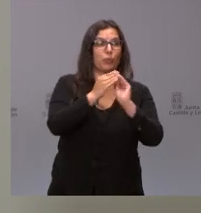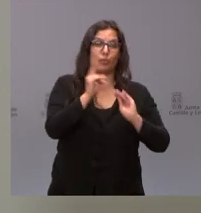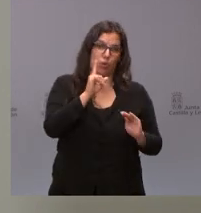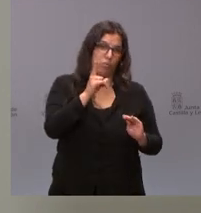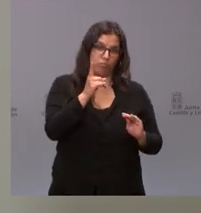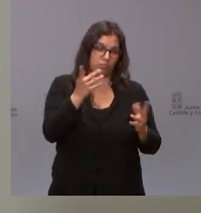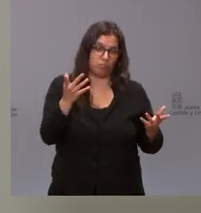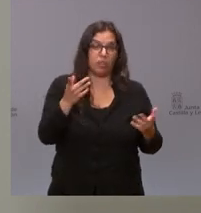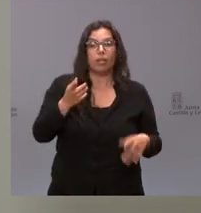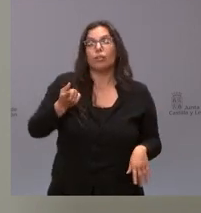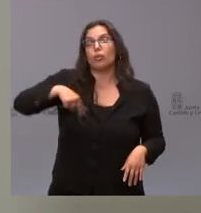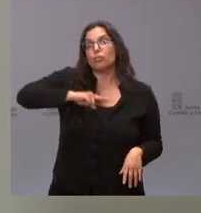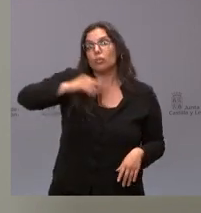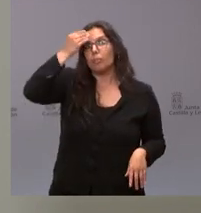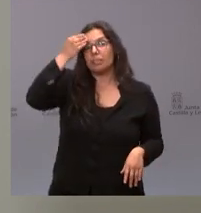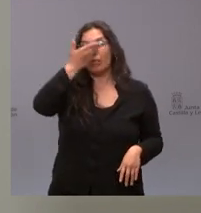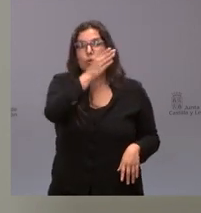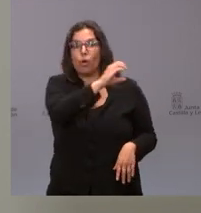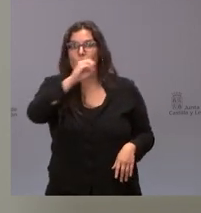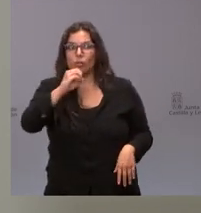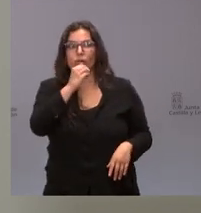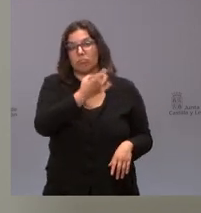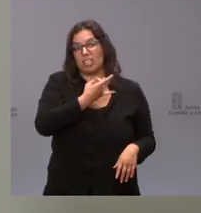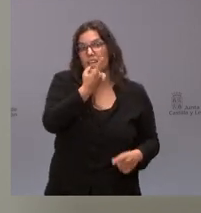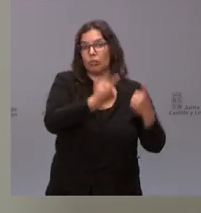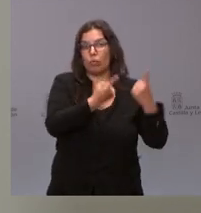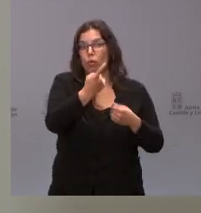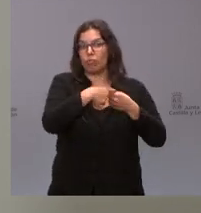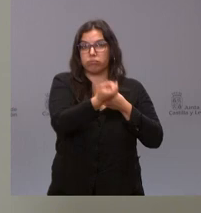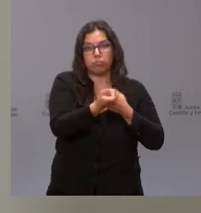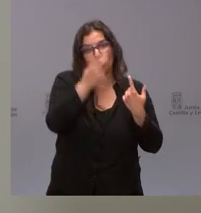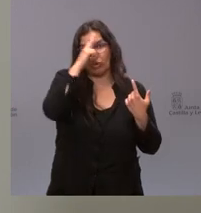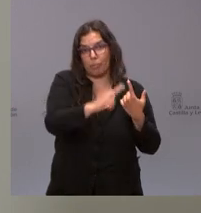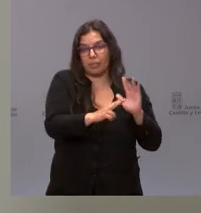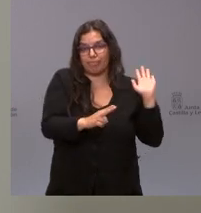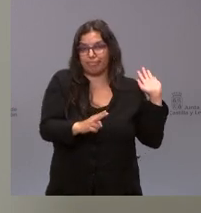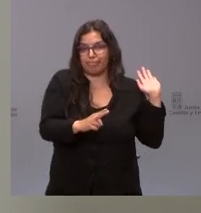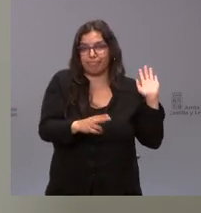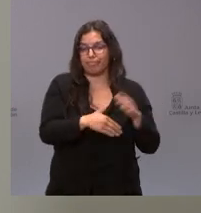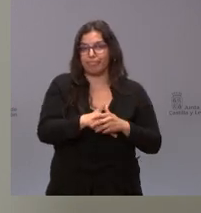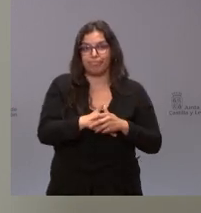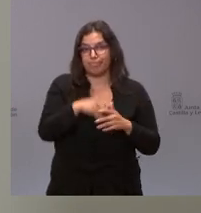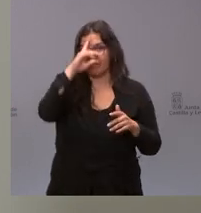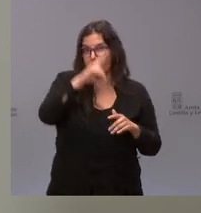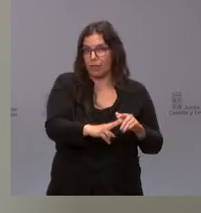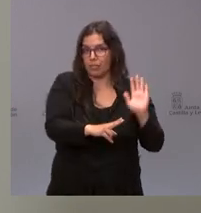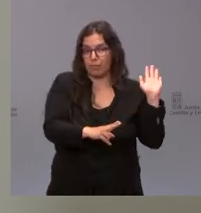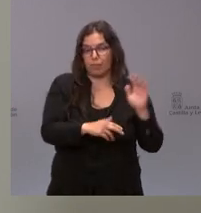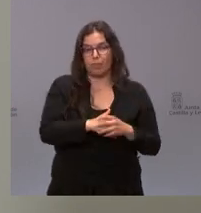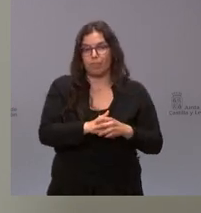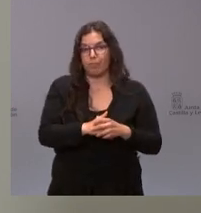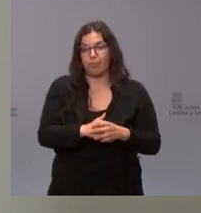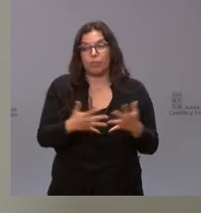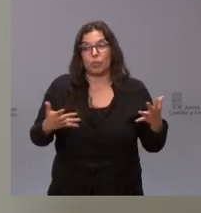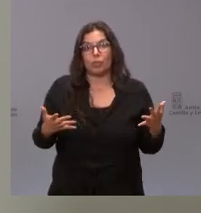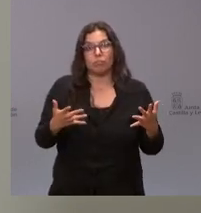qué pensamos de que haya algún sindicato que nos haya sumado lo respetamos lo respetamos y desde